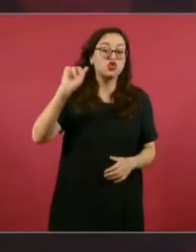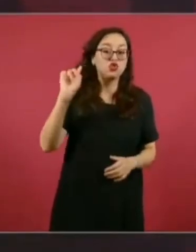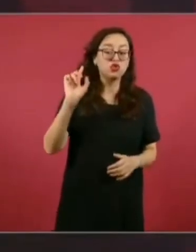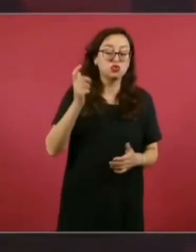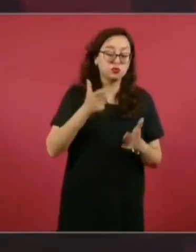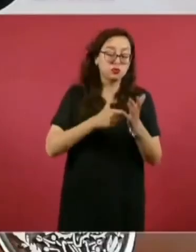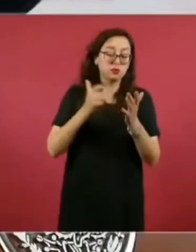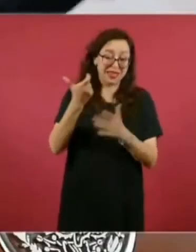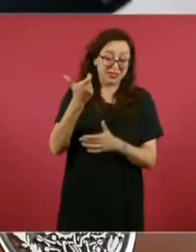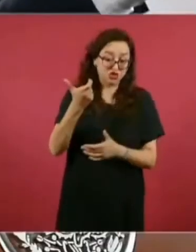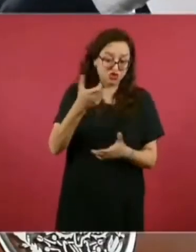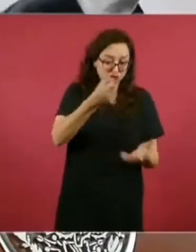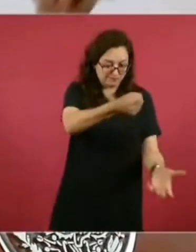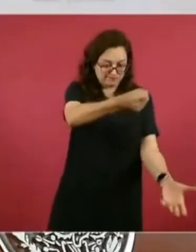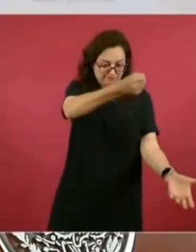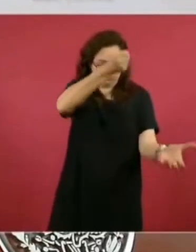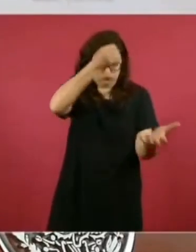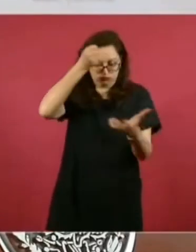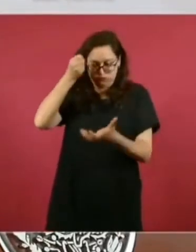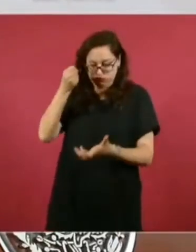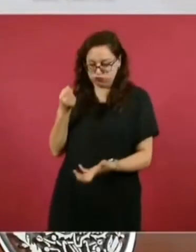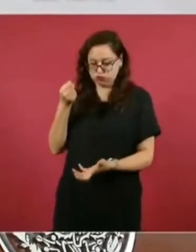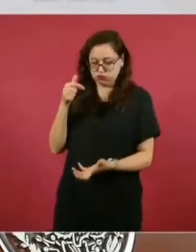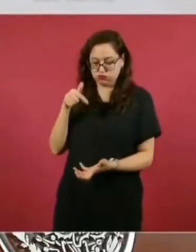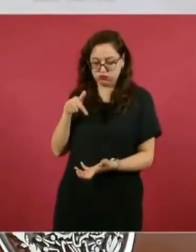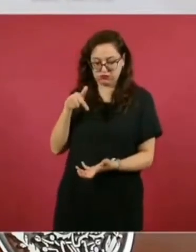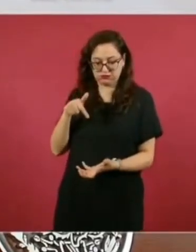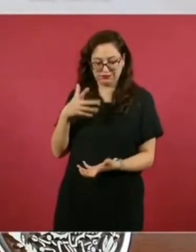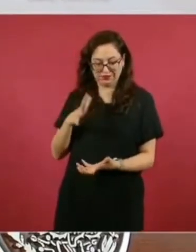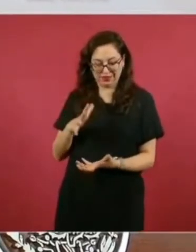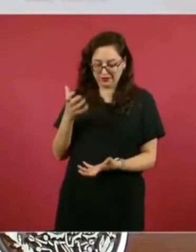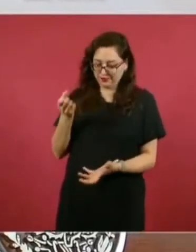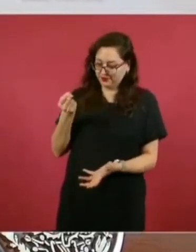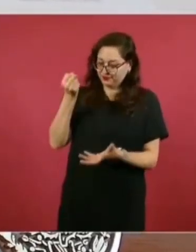refinería de Dos Bocas, Entonces,